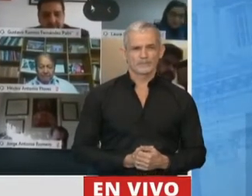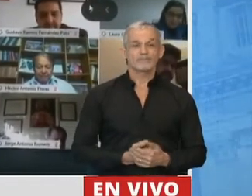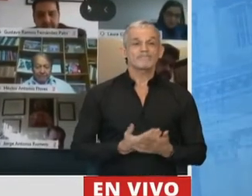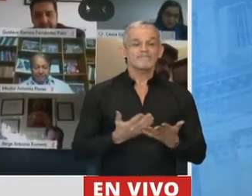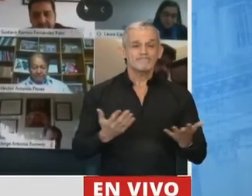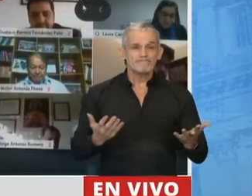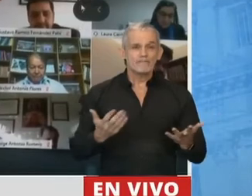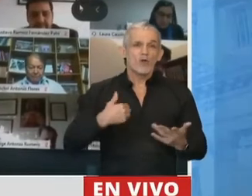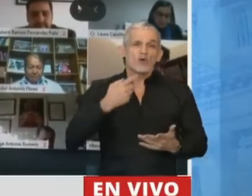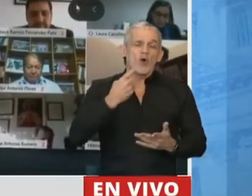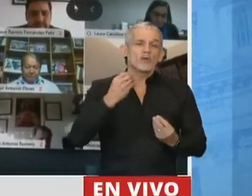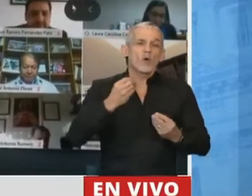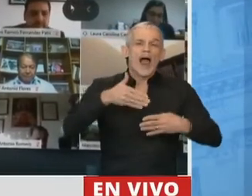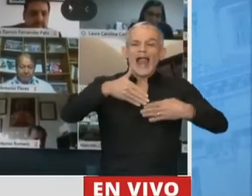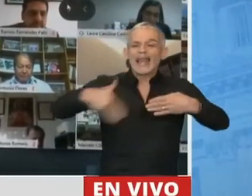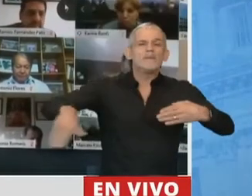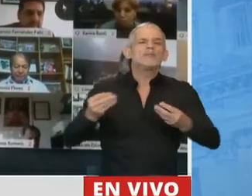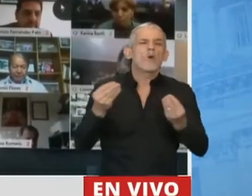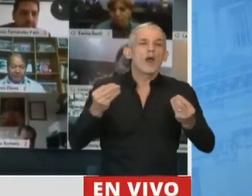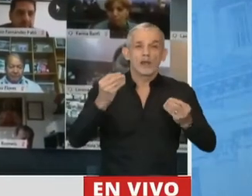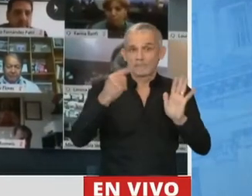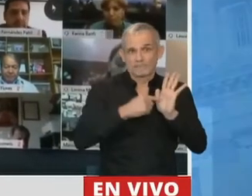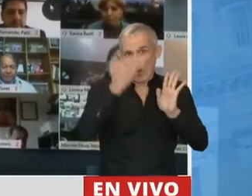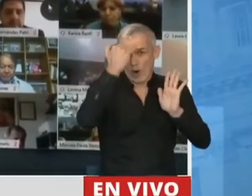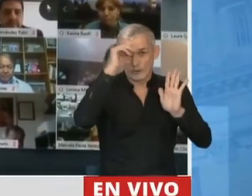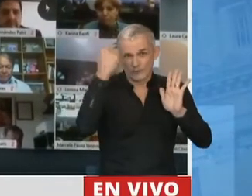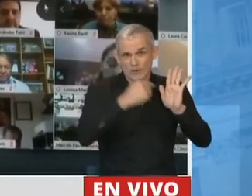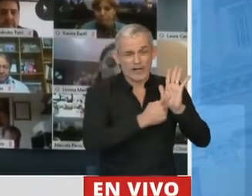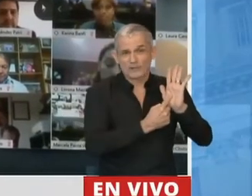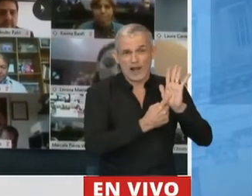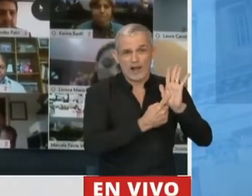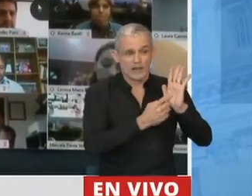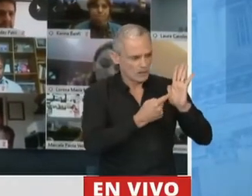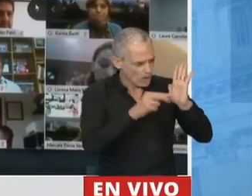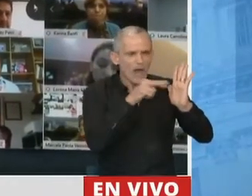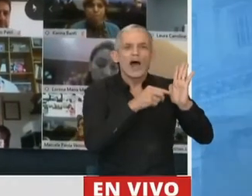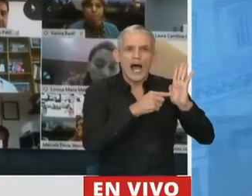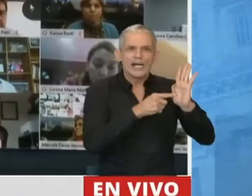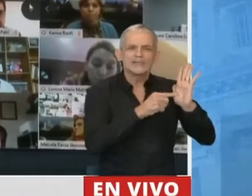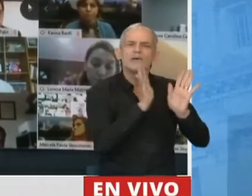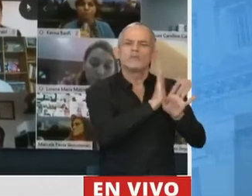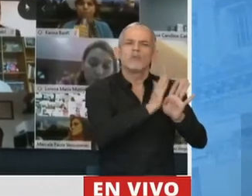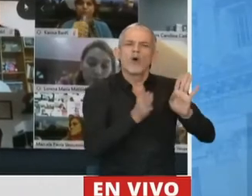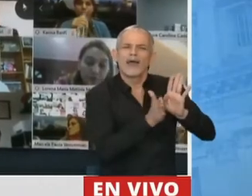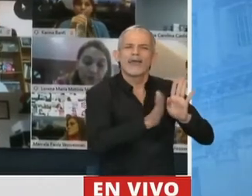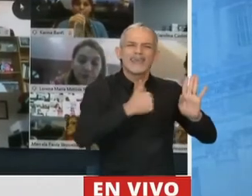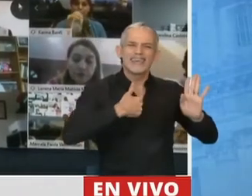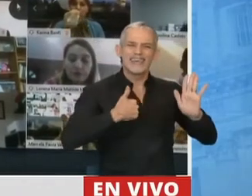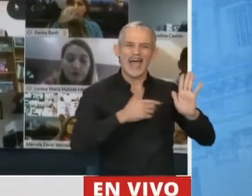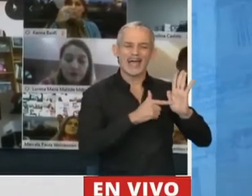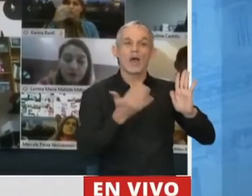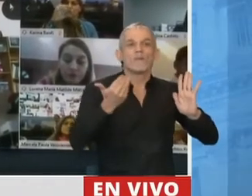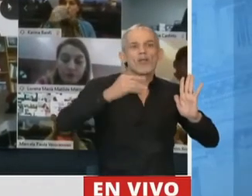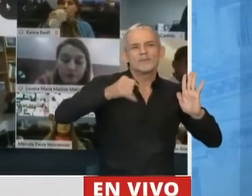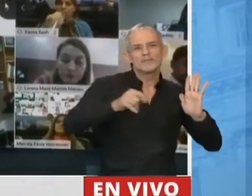Mire, diría cuál es el límite, pongamos de límite la Constitución. La Constitución tiene que ser la guía de lo que podemos